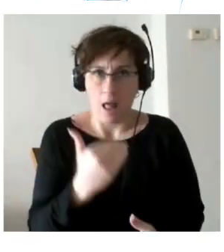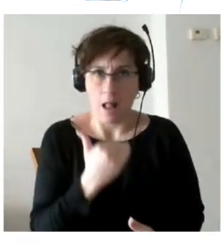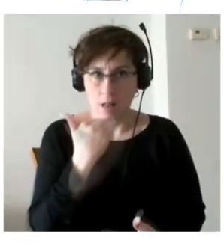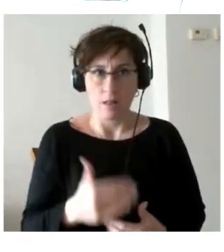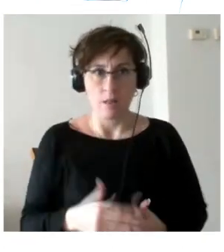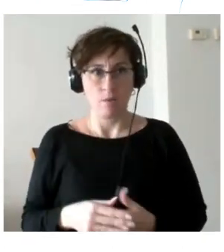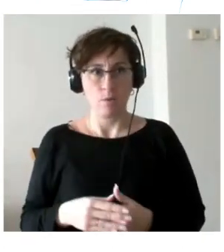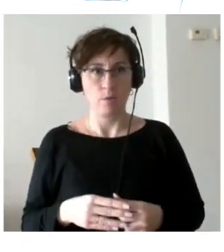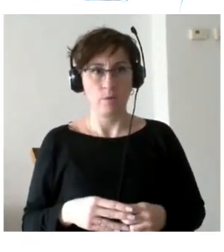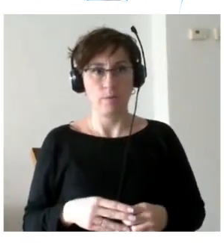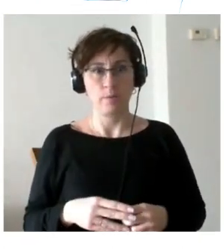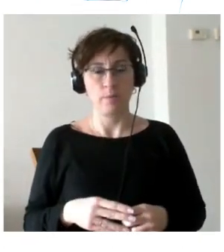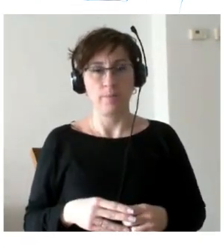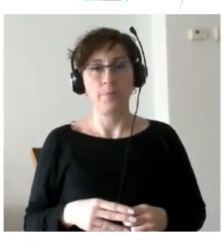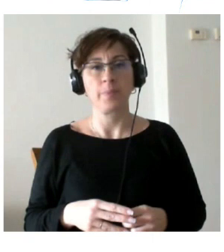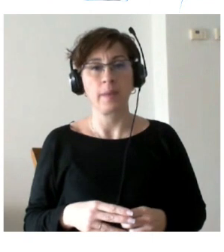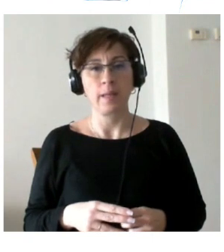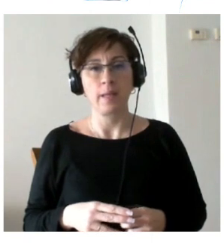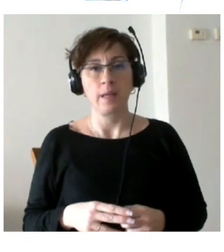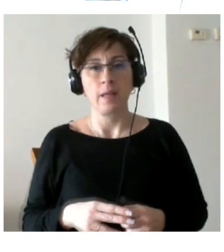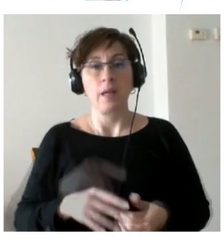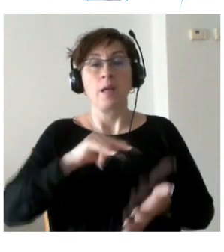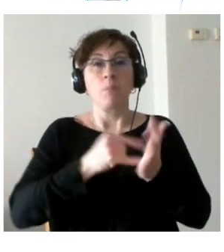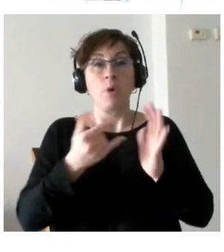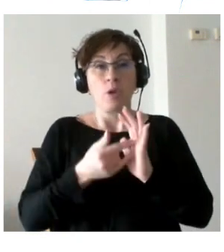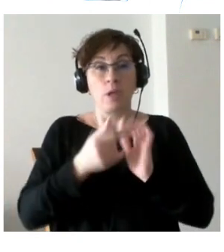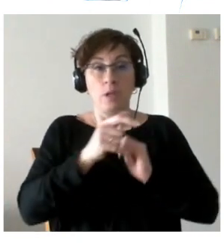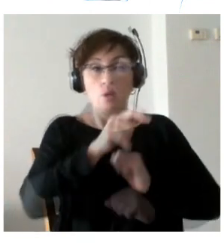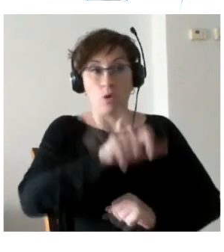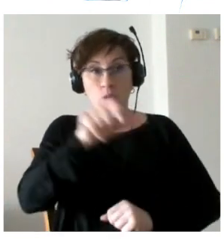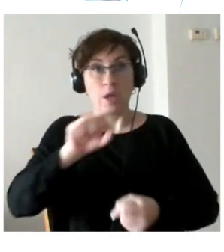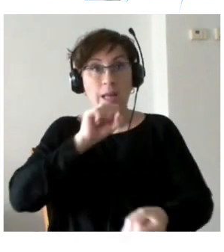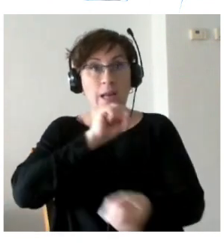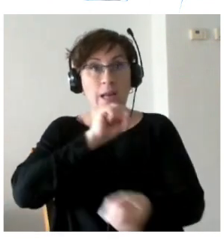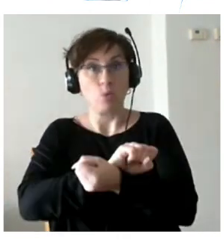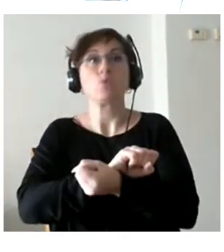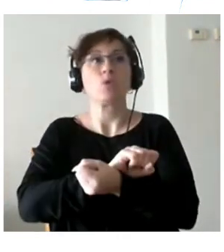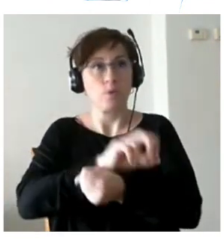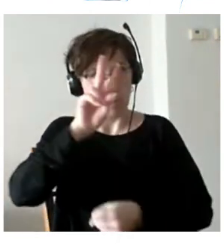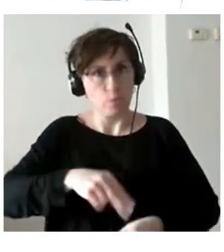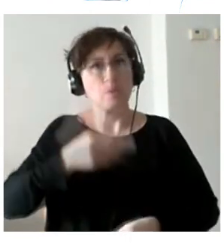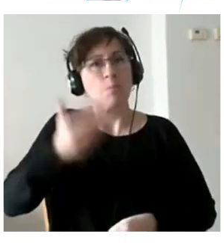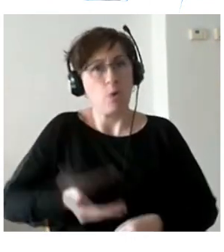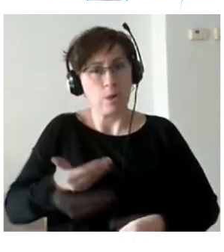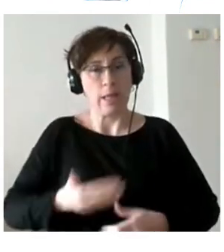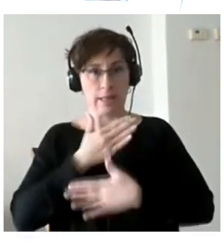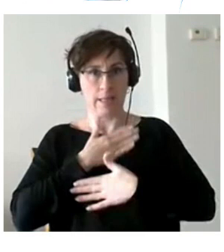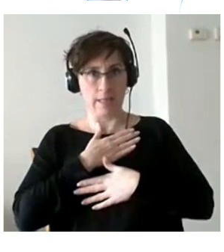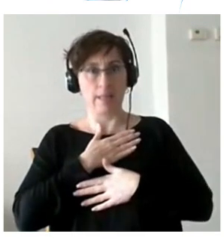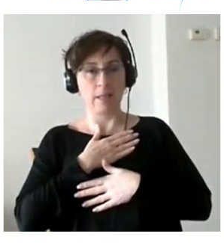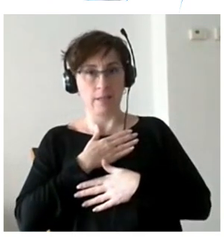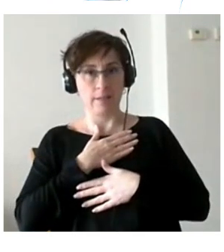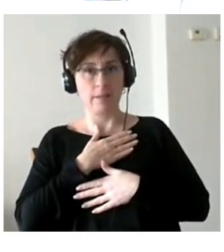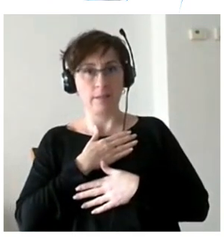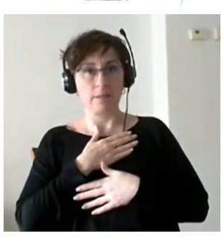que el proyecto reclusos ha sido algo muy importante para Retoma y que también hay una manera de considerar